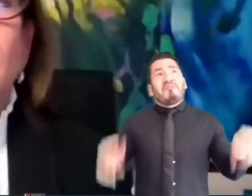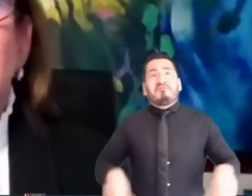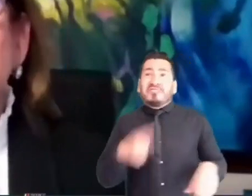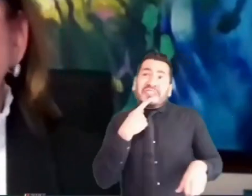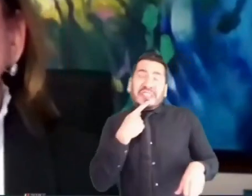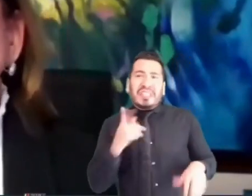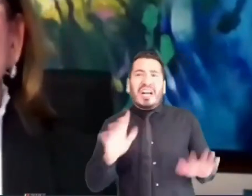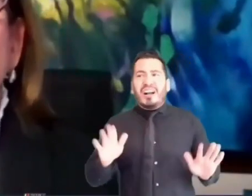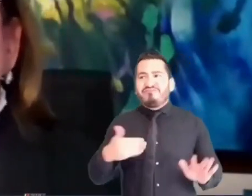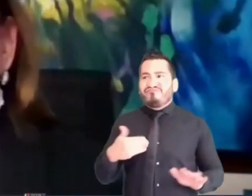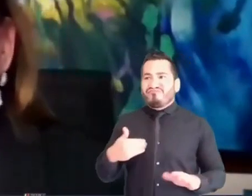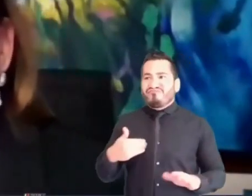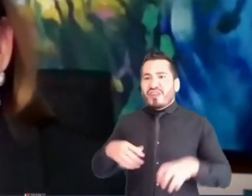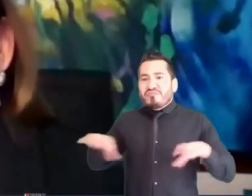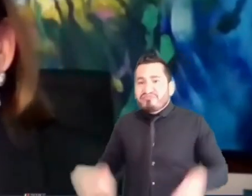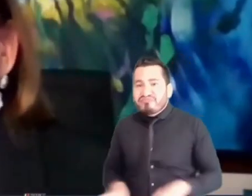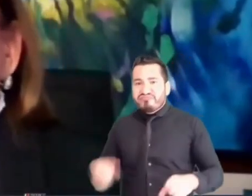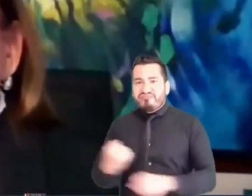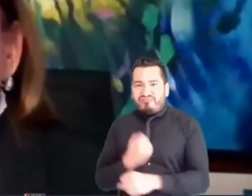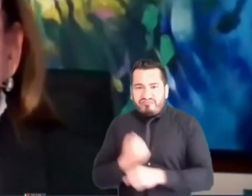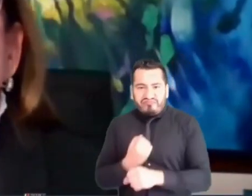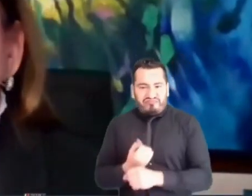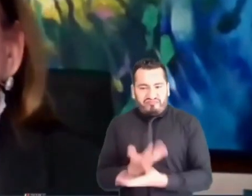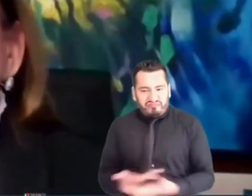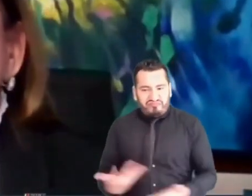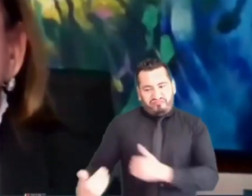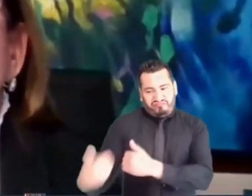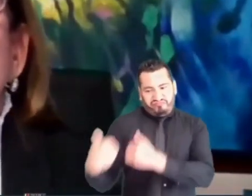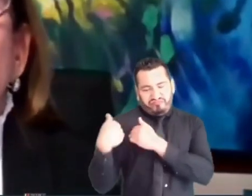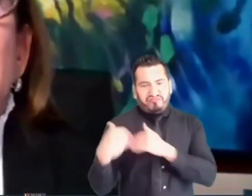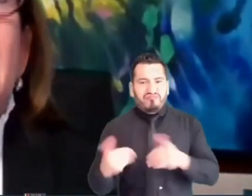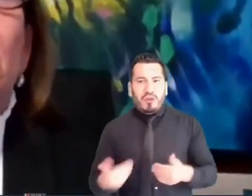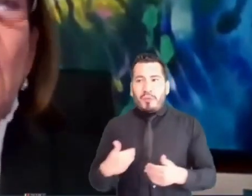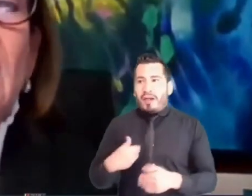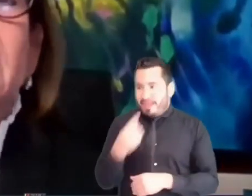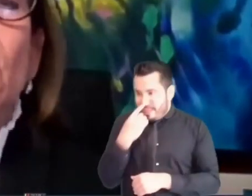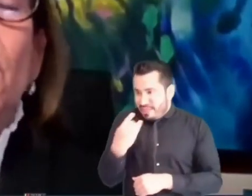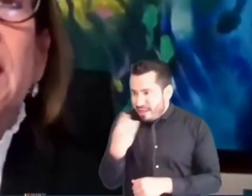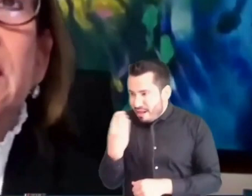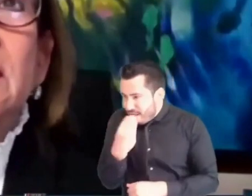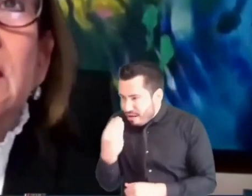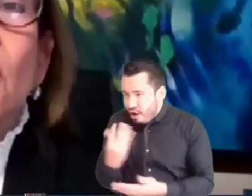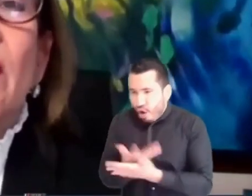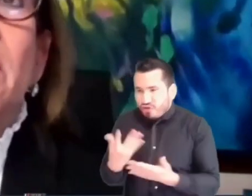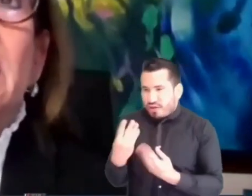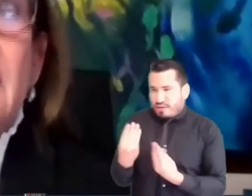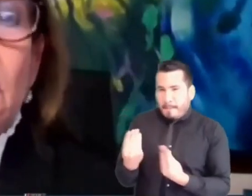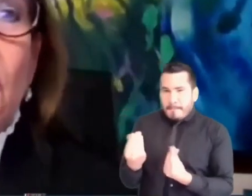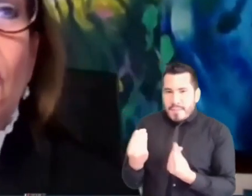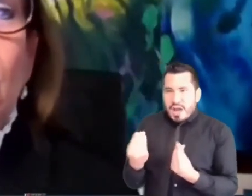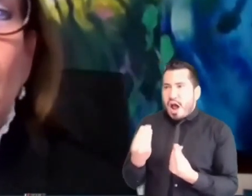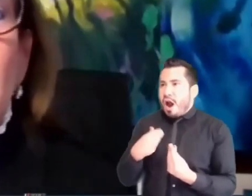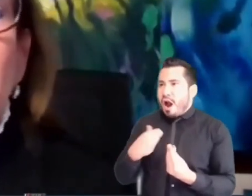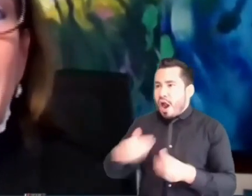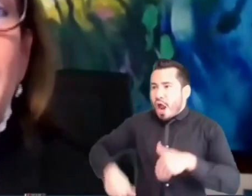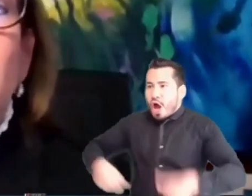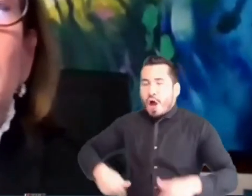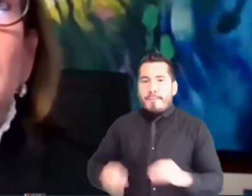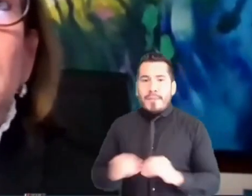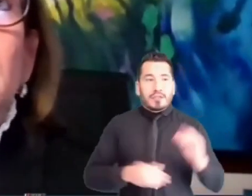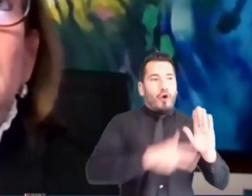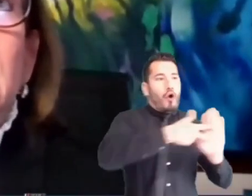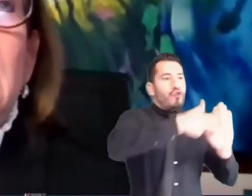ejercicio de las atribuciones para responder a intereses particulares, en lugar de cumplir con el mandato constitucional